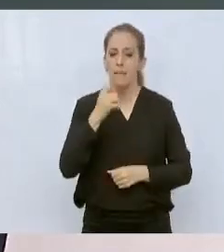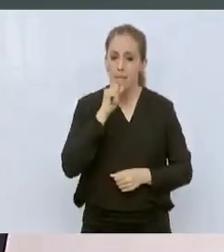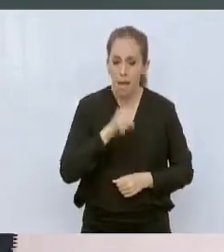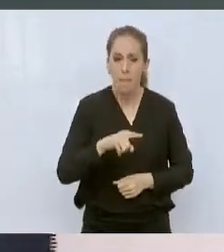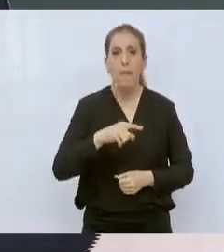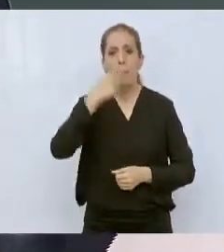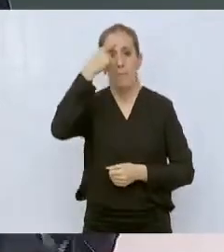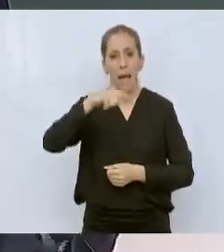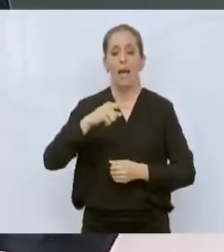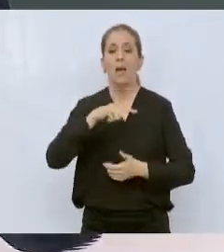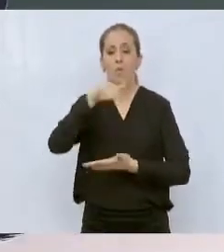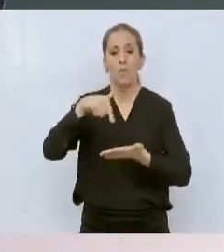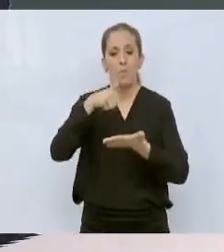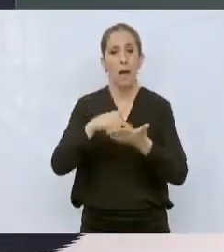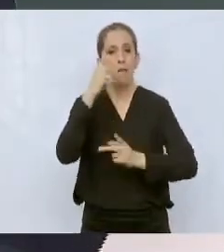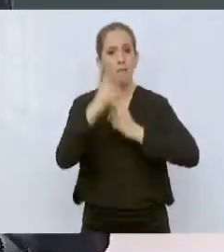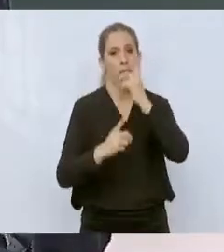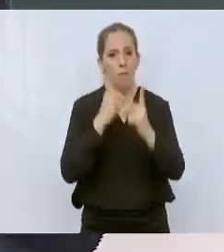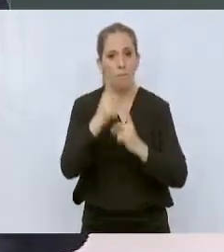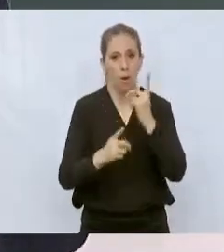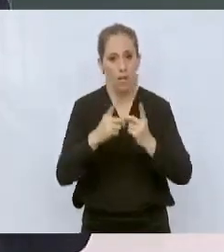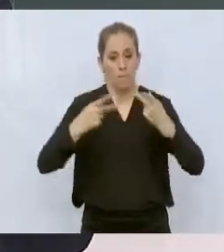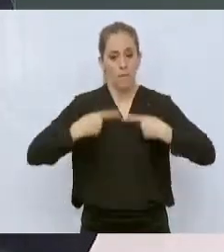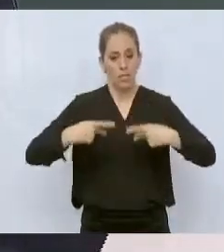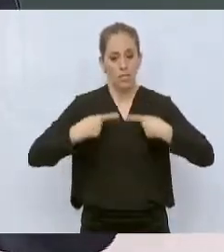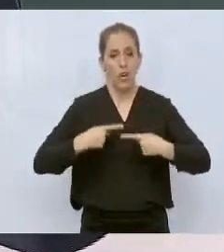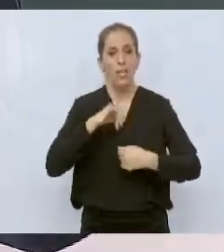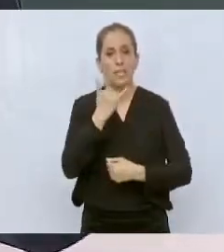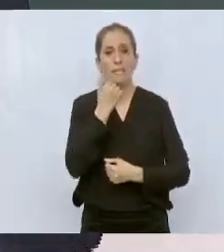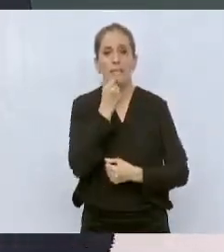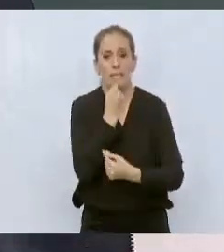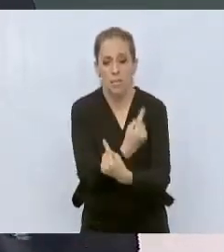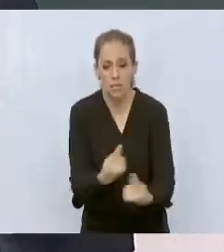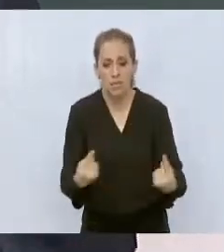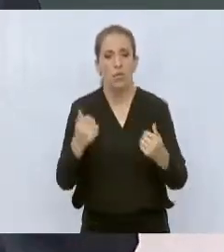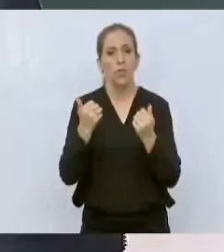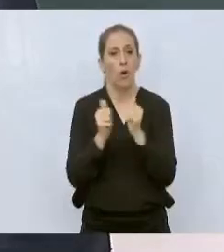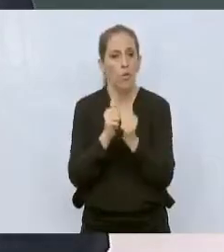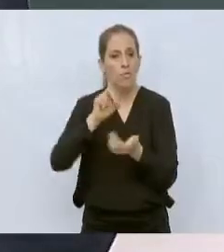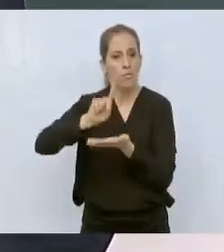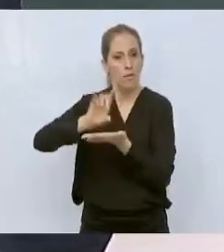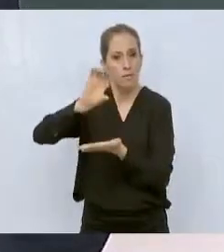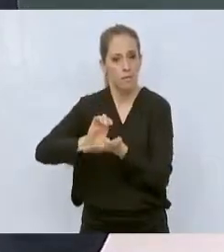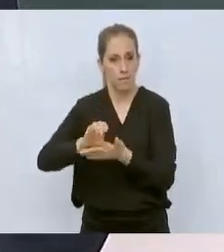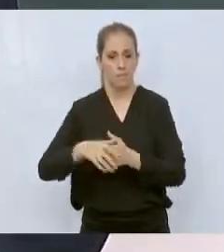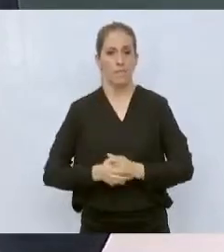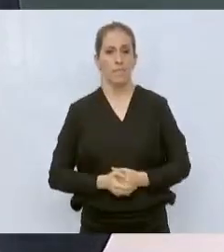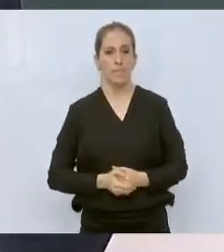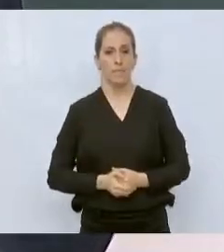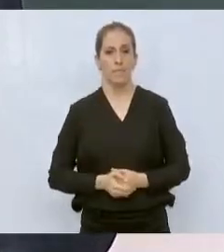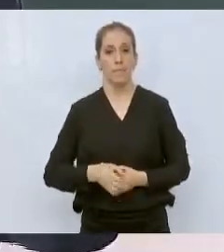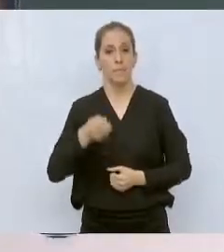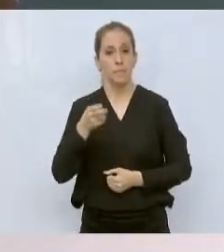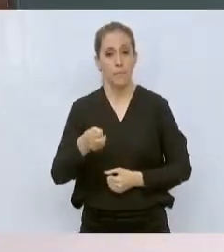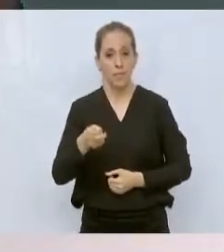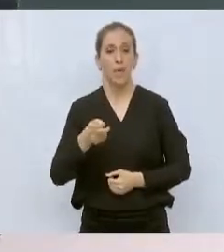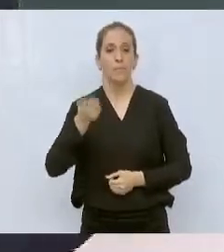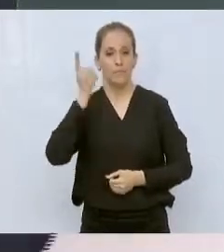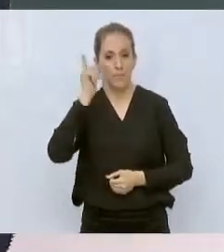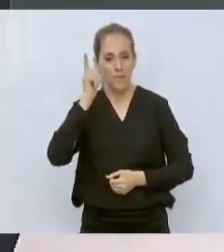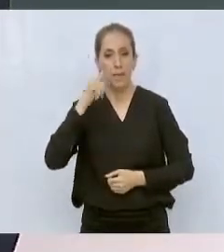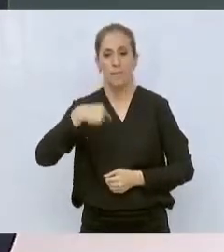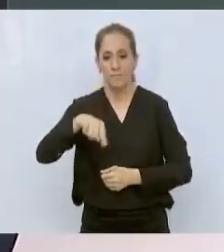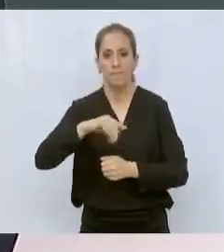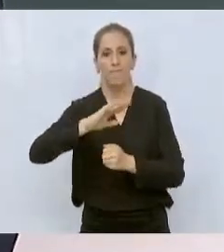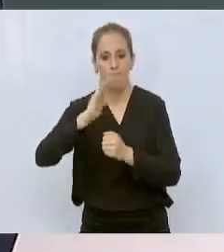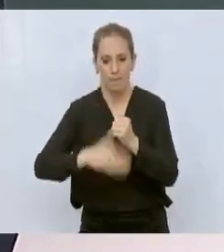discapacidad. Es decir, estamos haciendo la Olimpiada en esta zona y no teníamos esa infraestructura y ya está terminada. Y obviamente todo